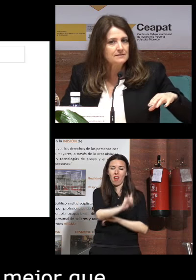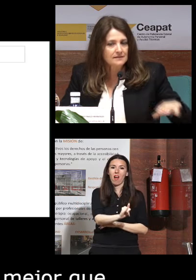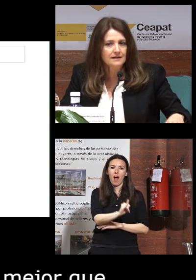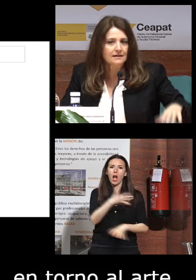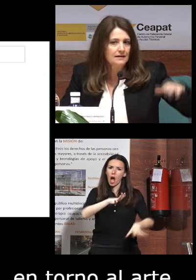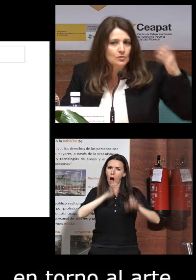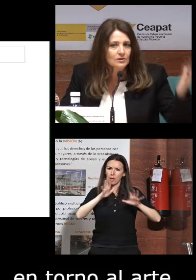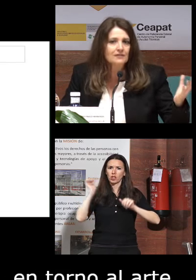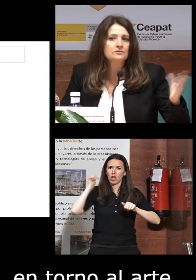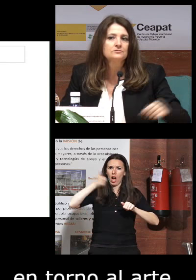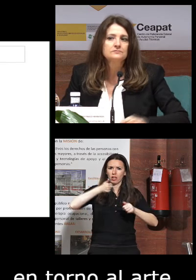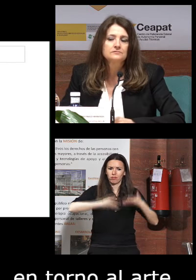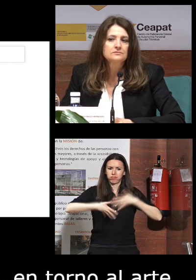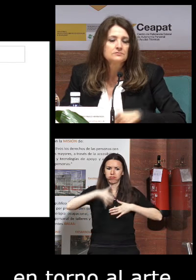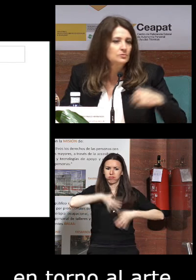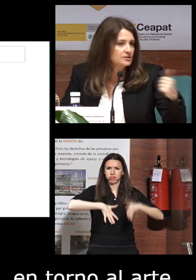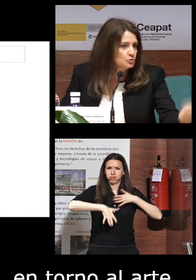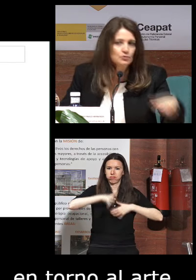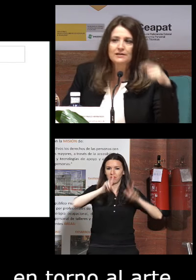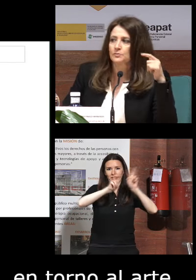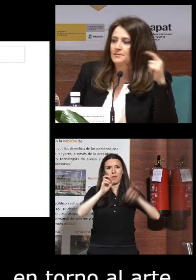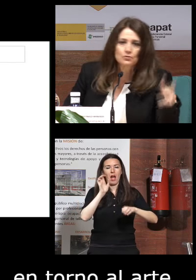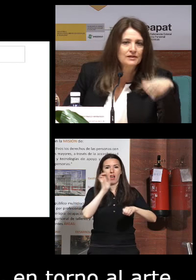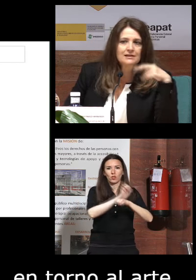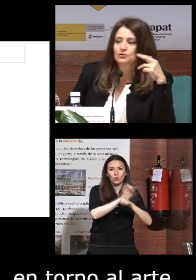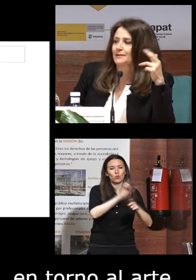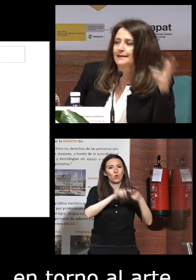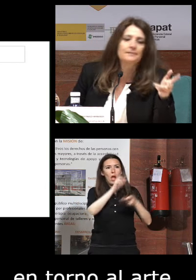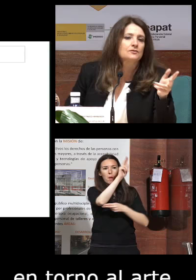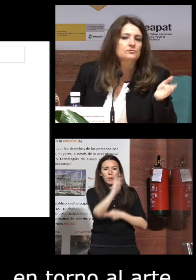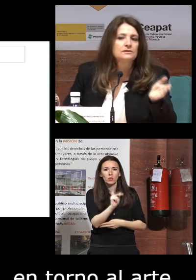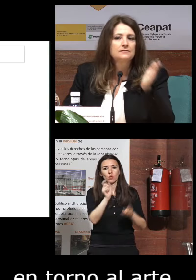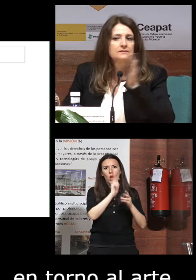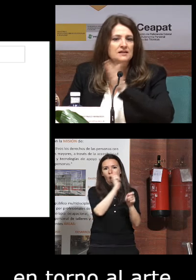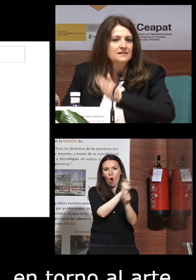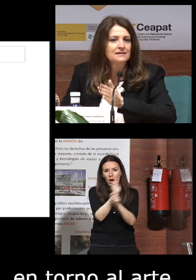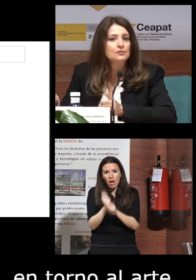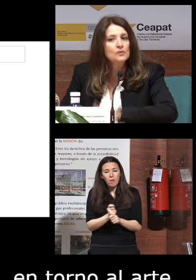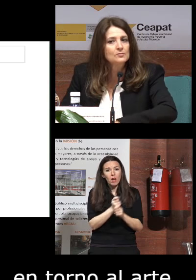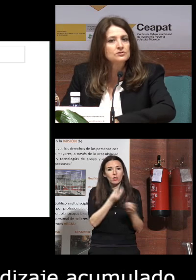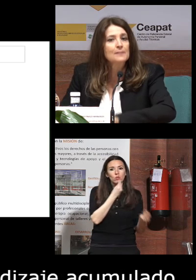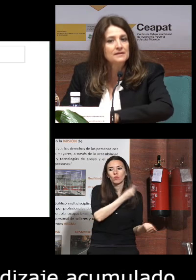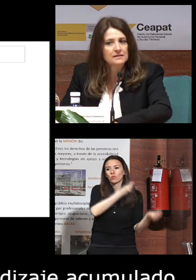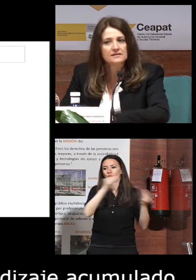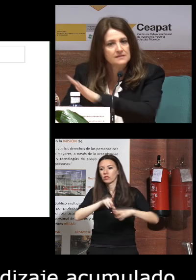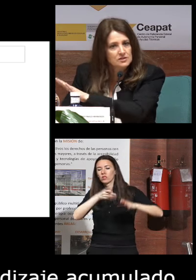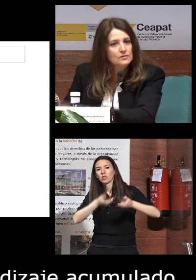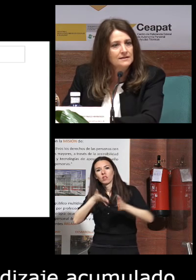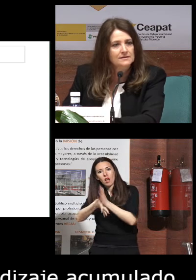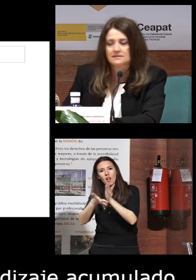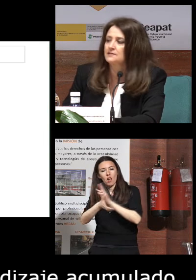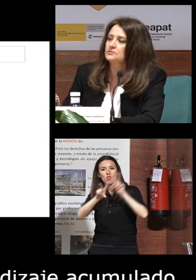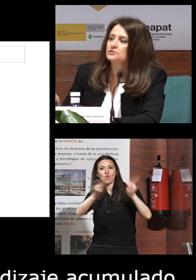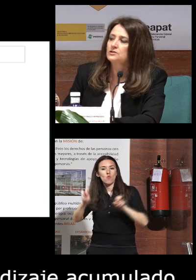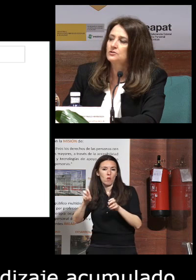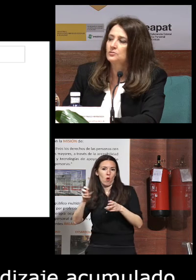aprendizaje acumulado sobre escultura sobre pintura sobre grabado transmiten a nuevos aprendices de la escuela